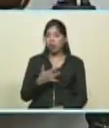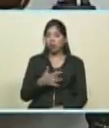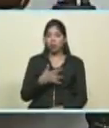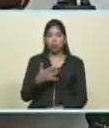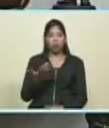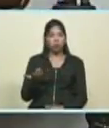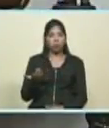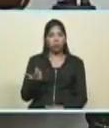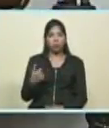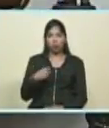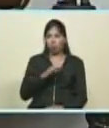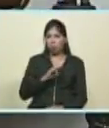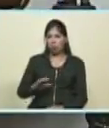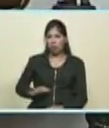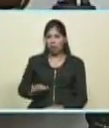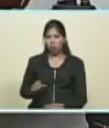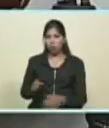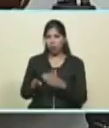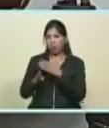pero yo soy cristiano